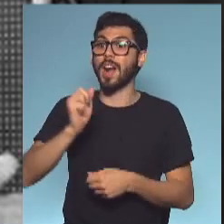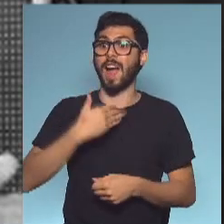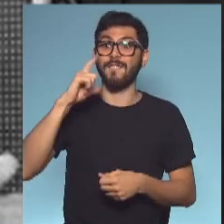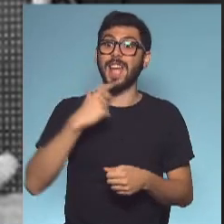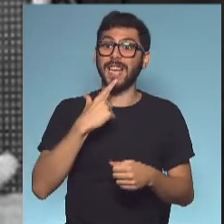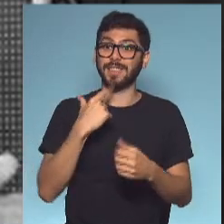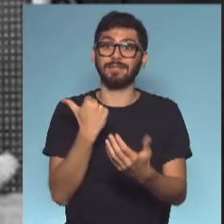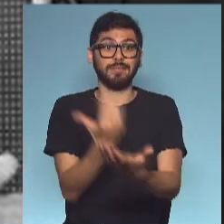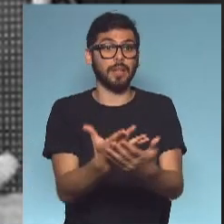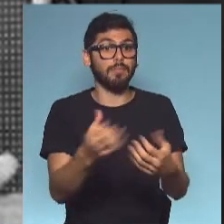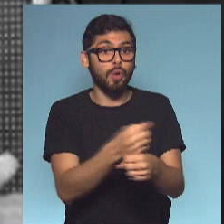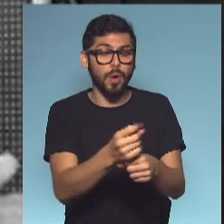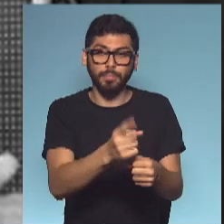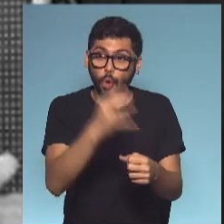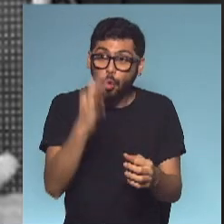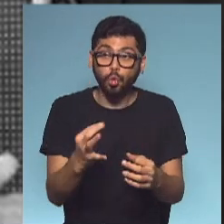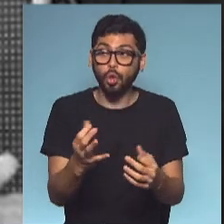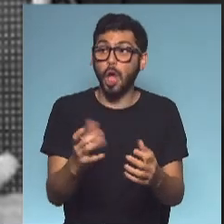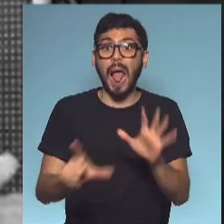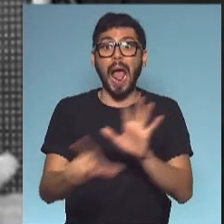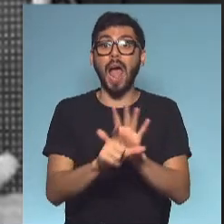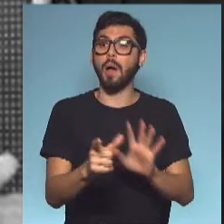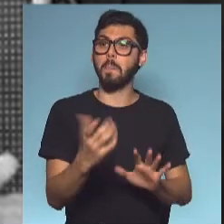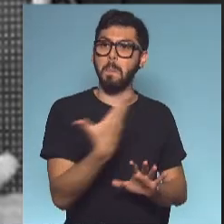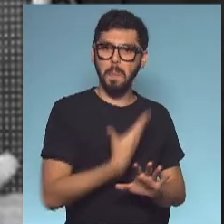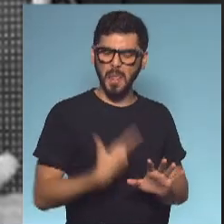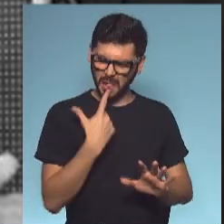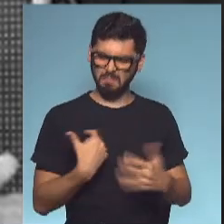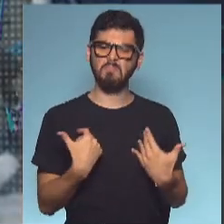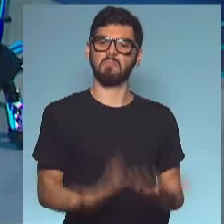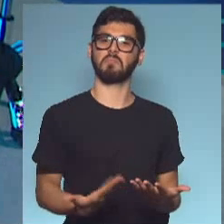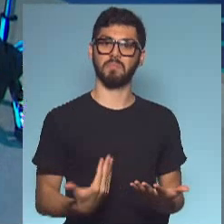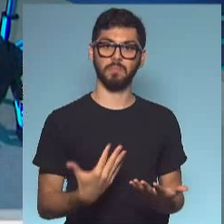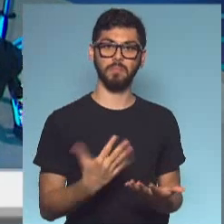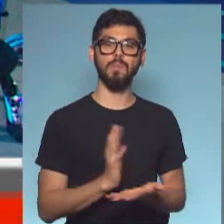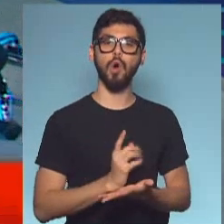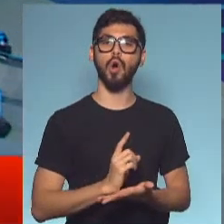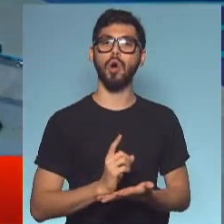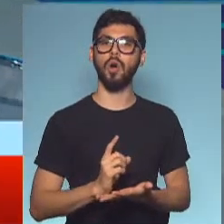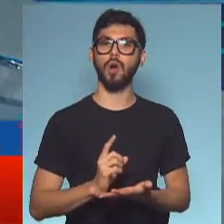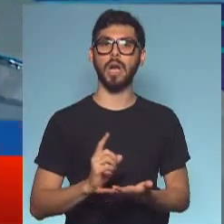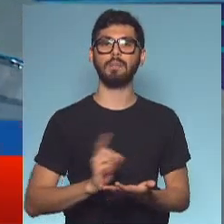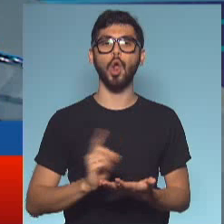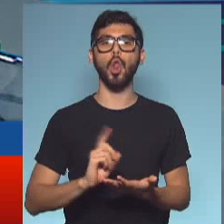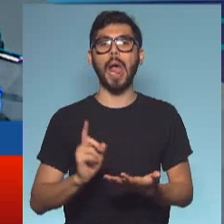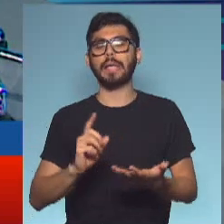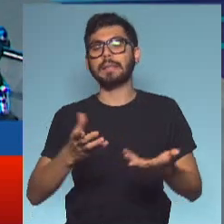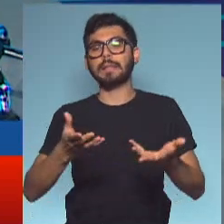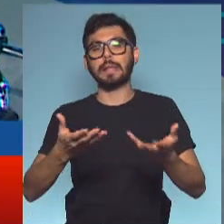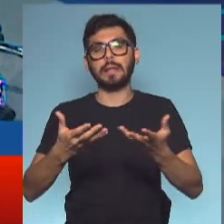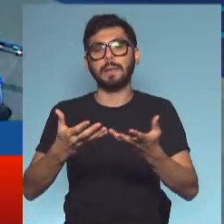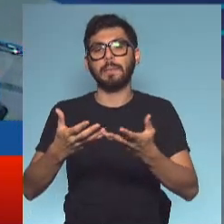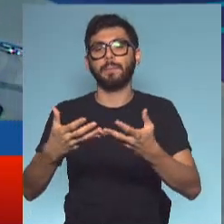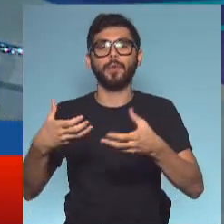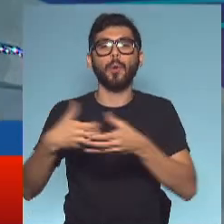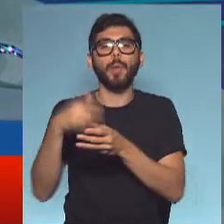decir, ayer el propio presidente le puso el cuerpo a la ley. No es que, no quedó de alguna manera encapsulada en una avanzada